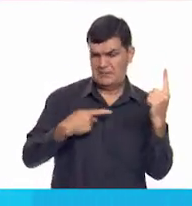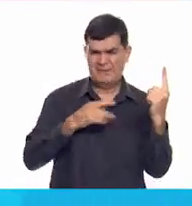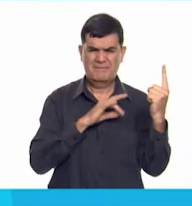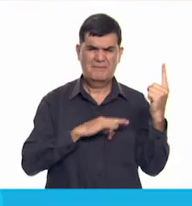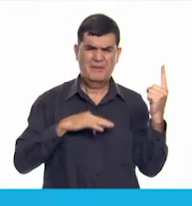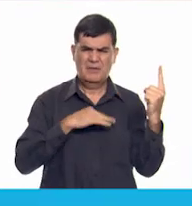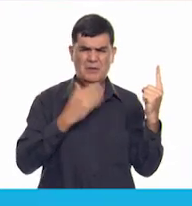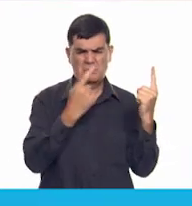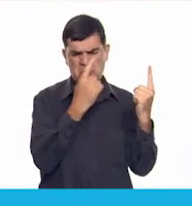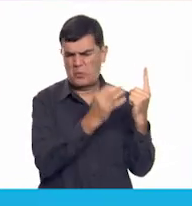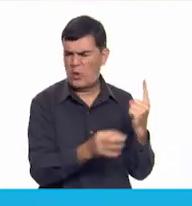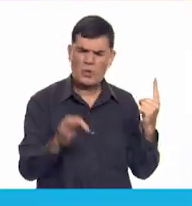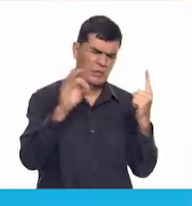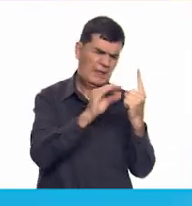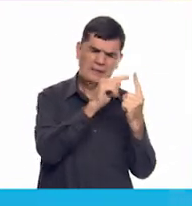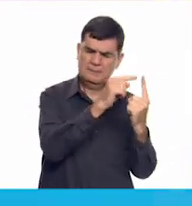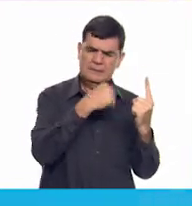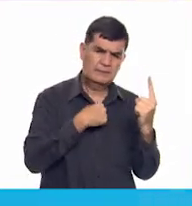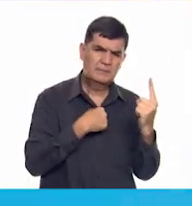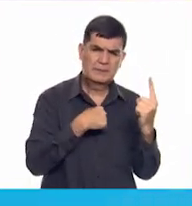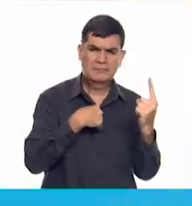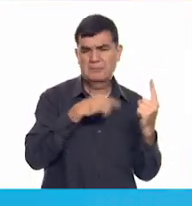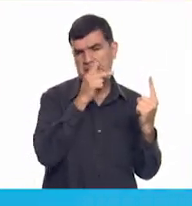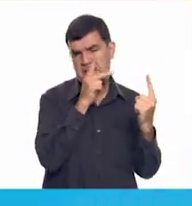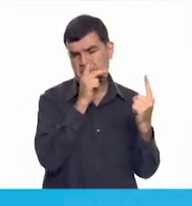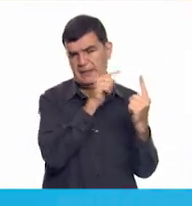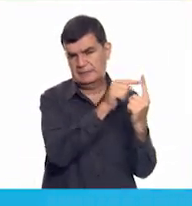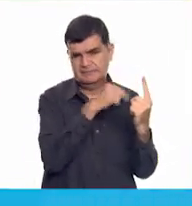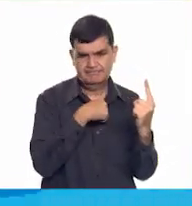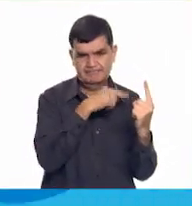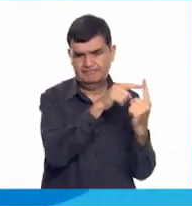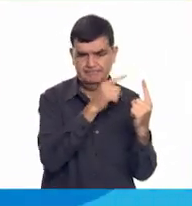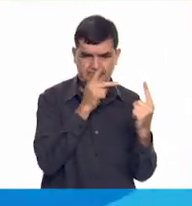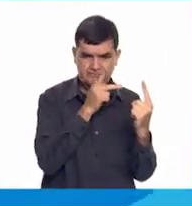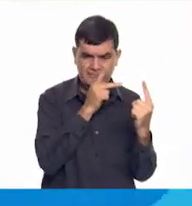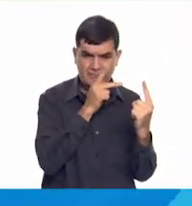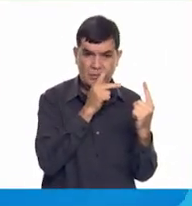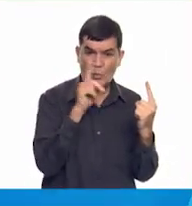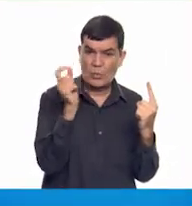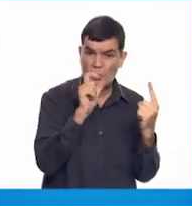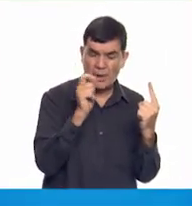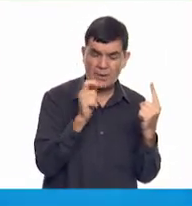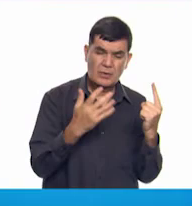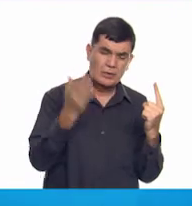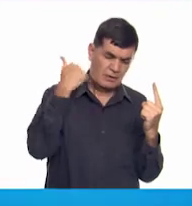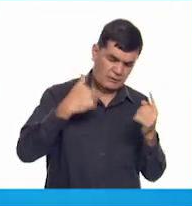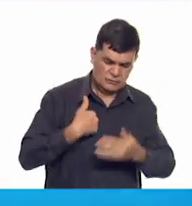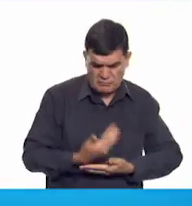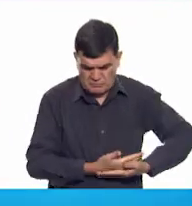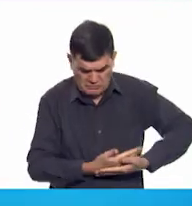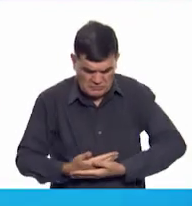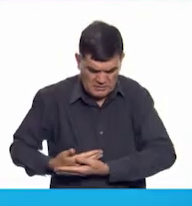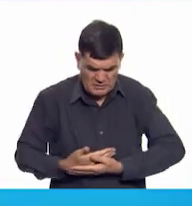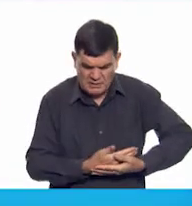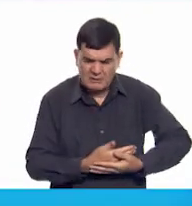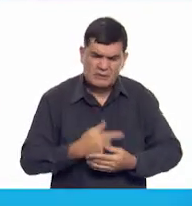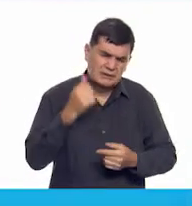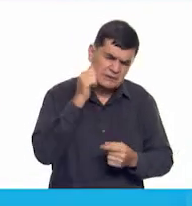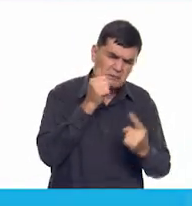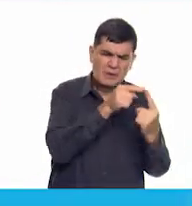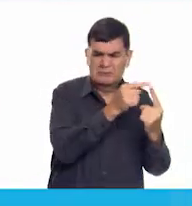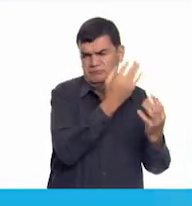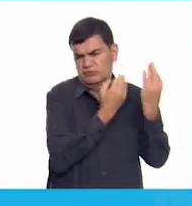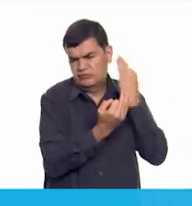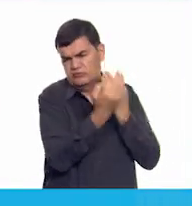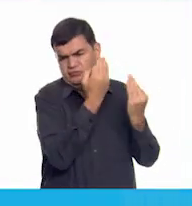valiosa e importante para mí y es mi papá. Desde que yo era una bebita él siempre me ha